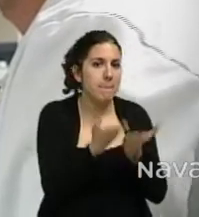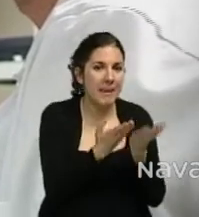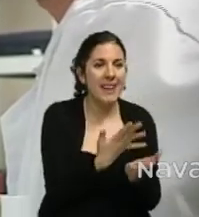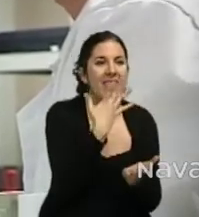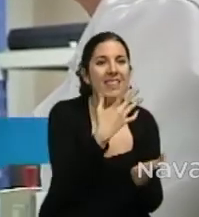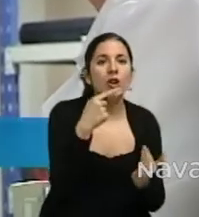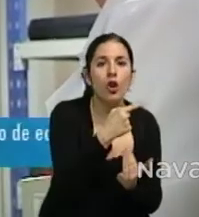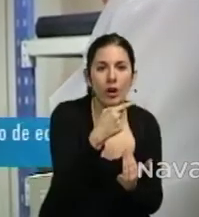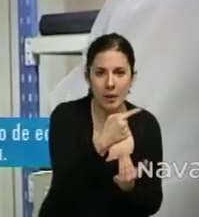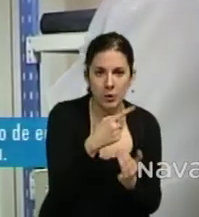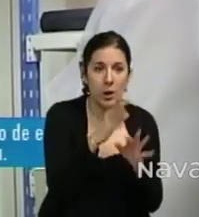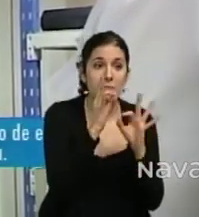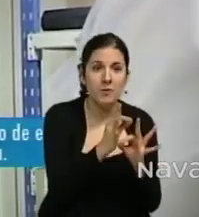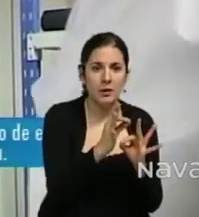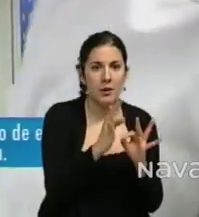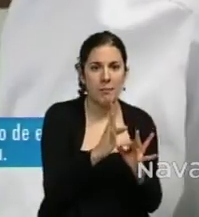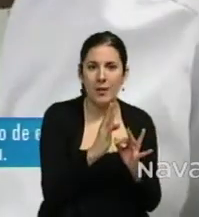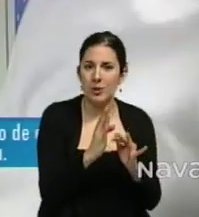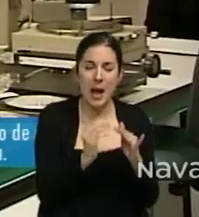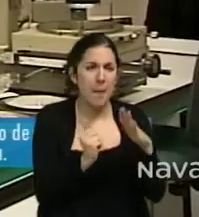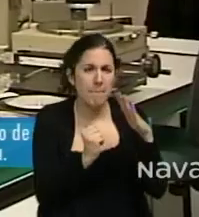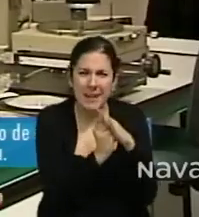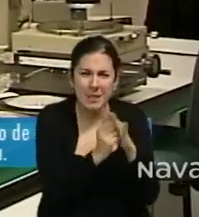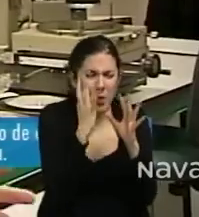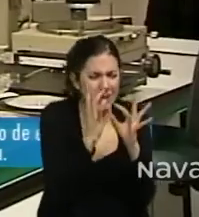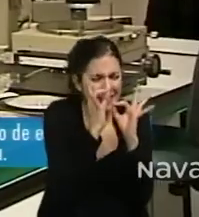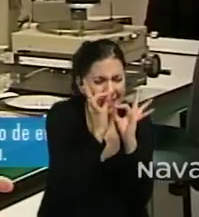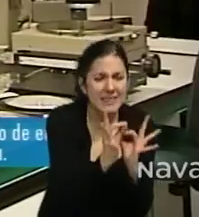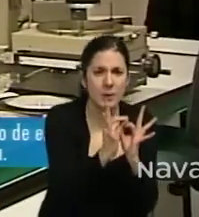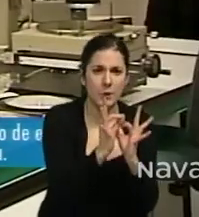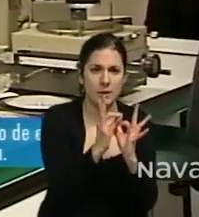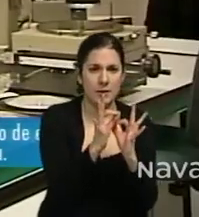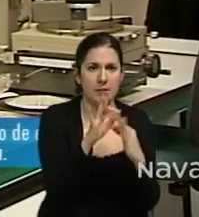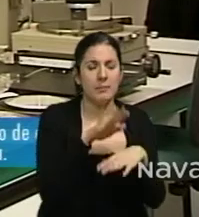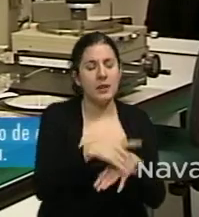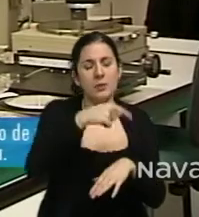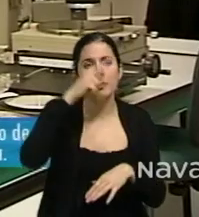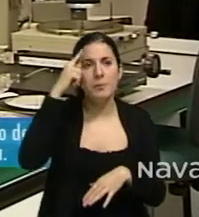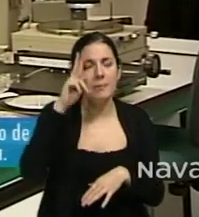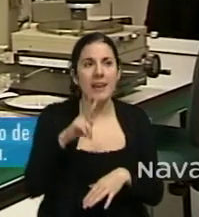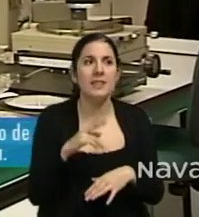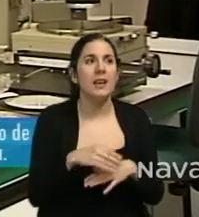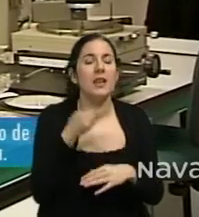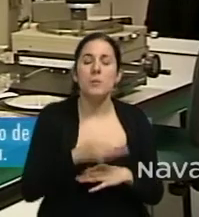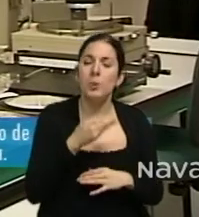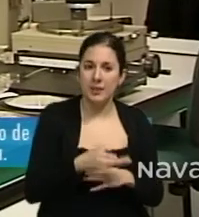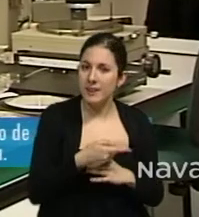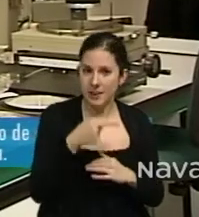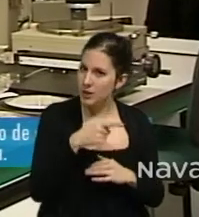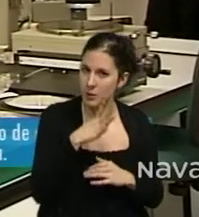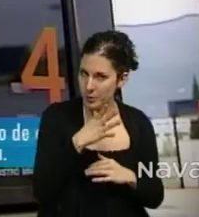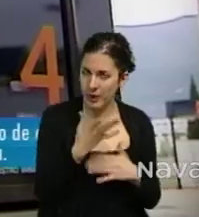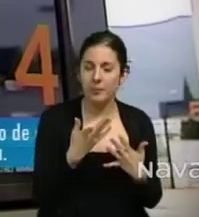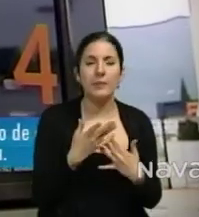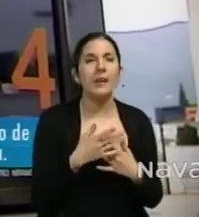gramos, pero afinando al máximo posible. Para que os deis cuenta un poco de la importancia que la metrología tiene en nuestra vida